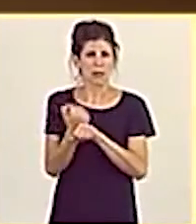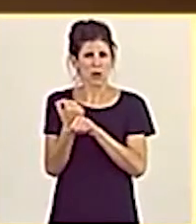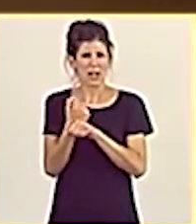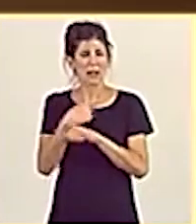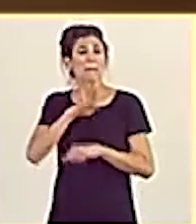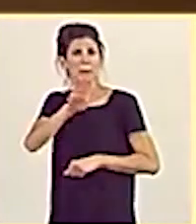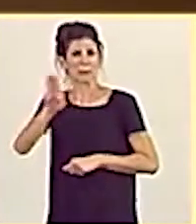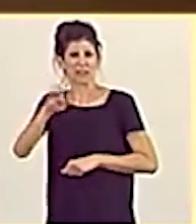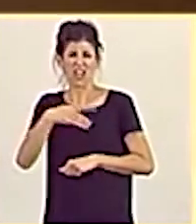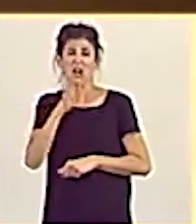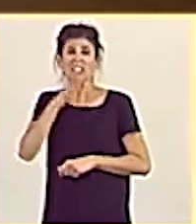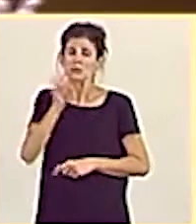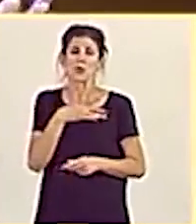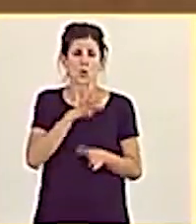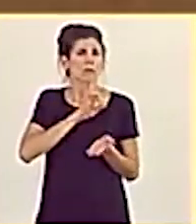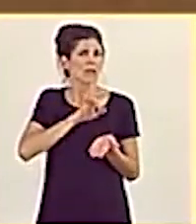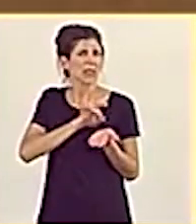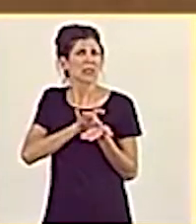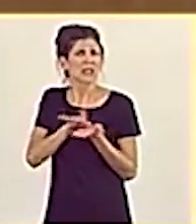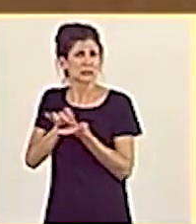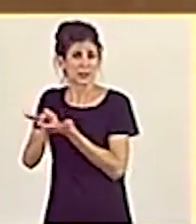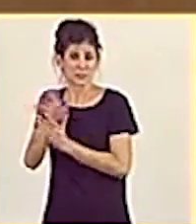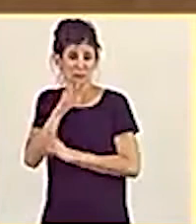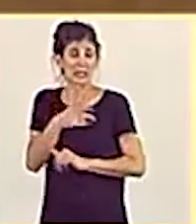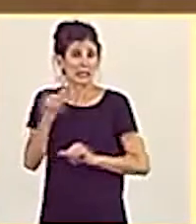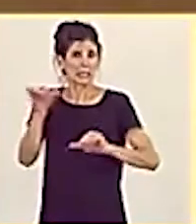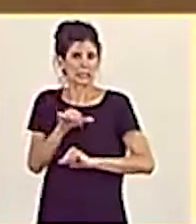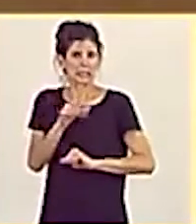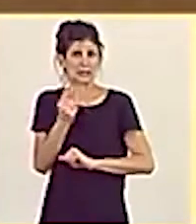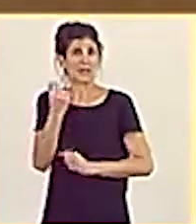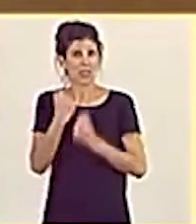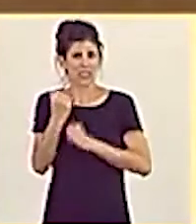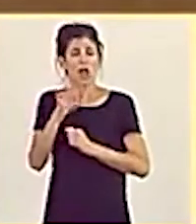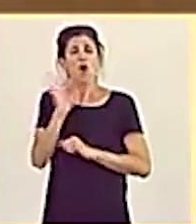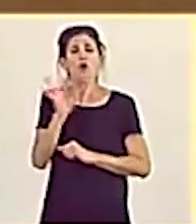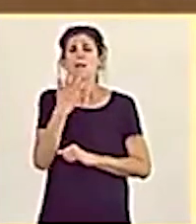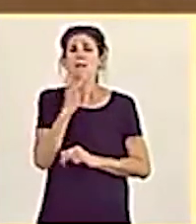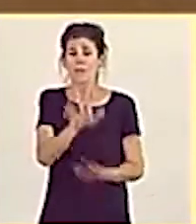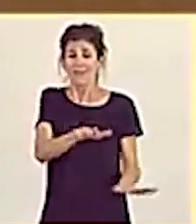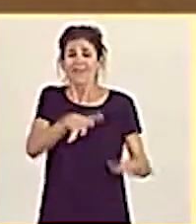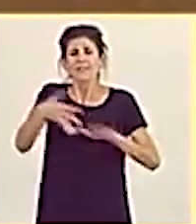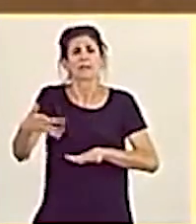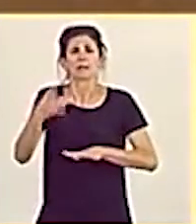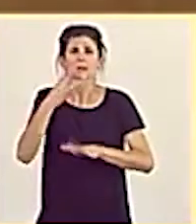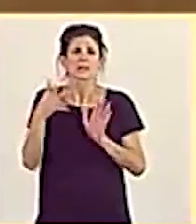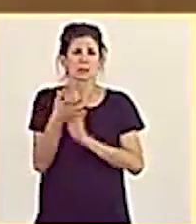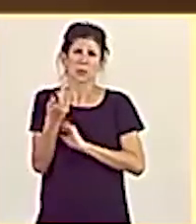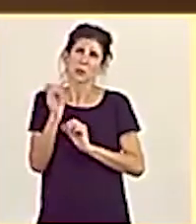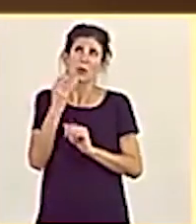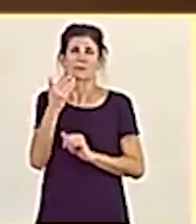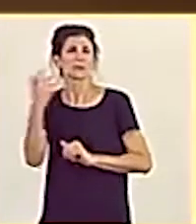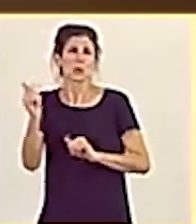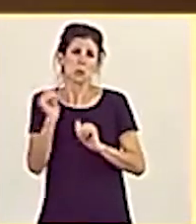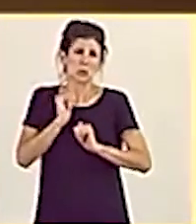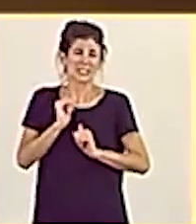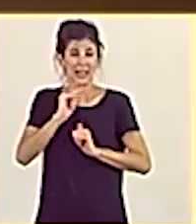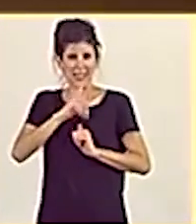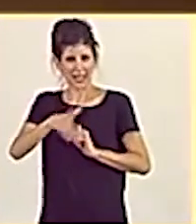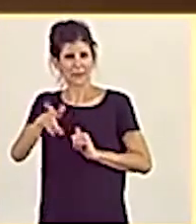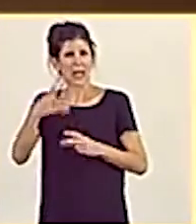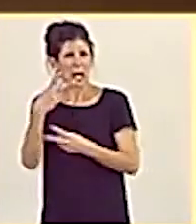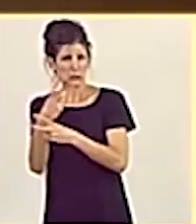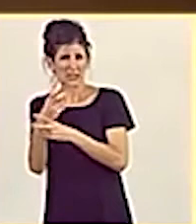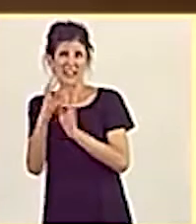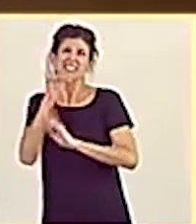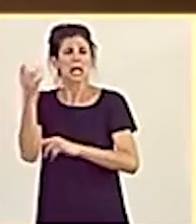despidos como hemos sufrido la crisis financiera. O, por ejemplo, que hubiéramos aplicado la mochila austríaca, que consiste básicamente en que los